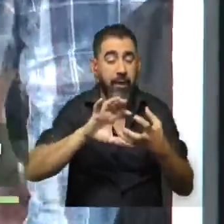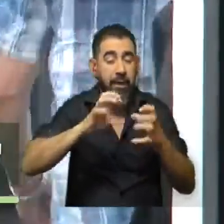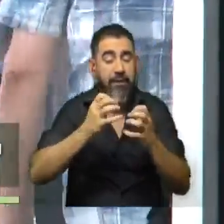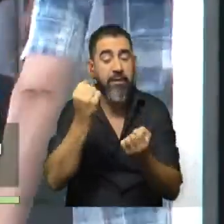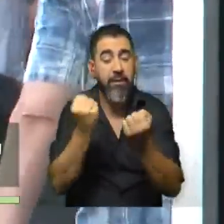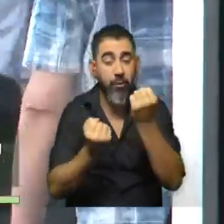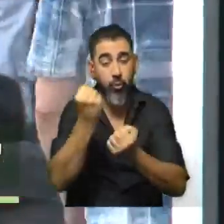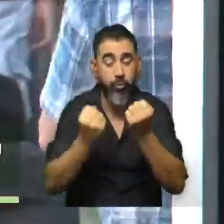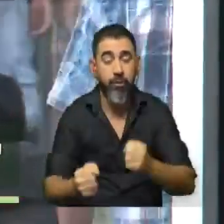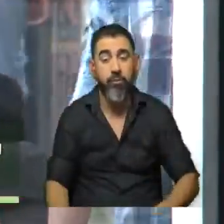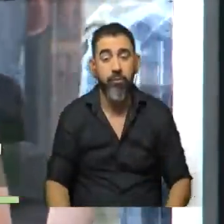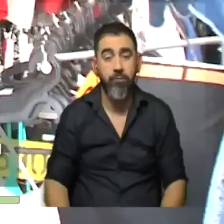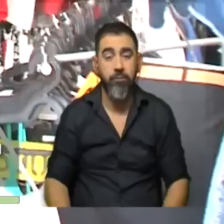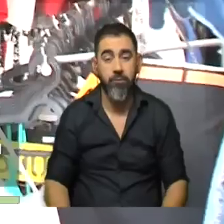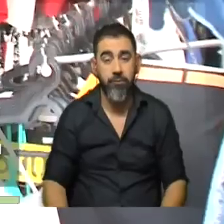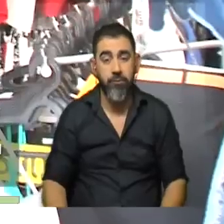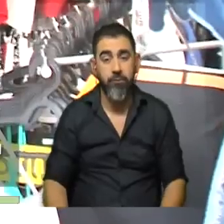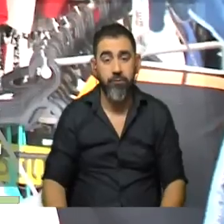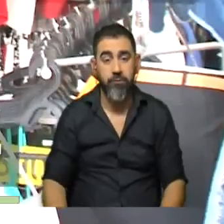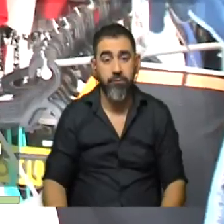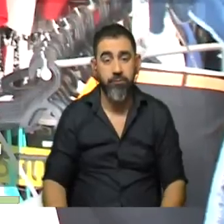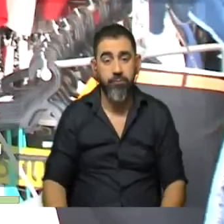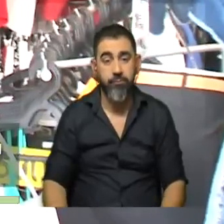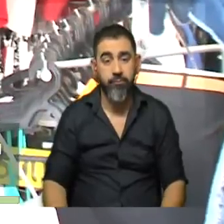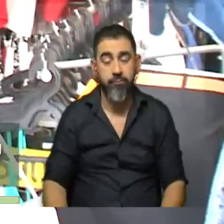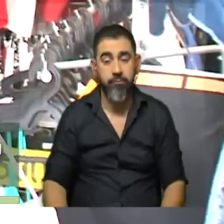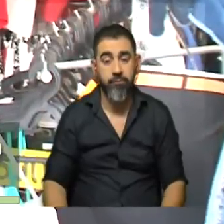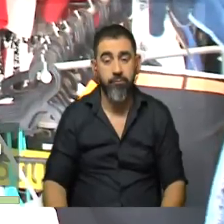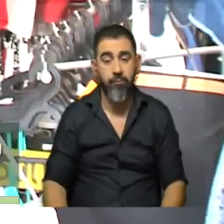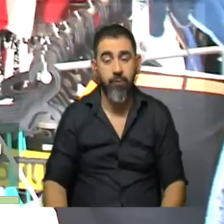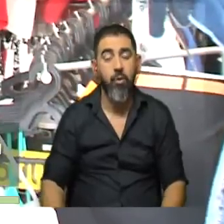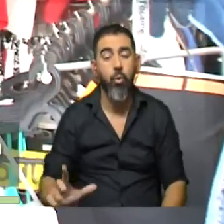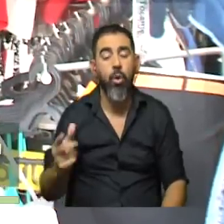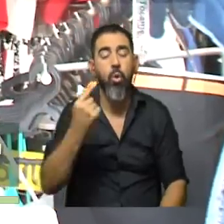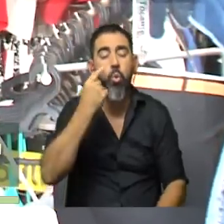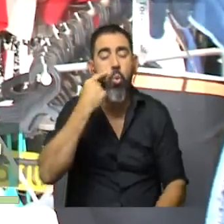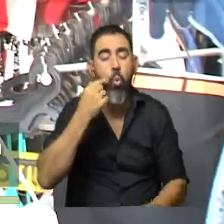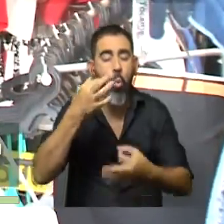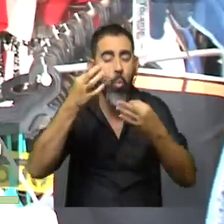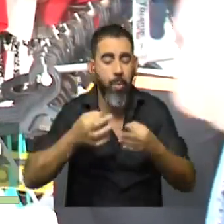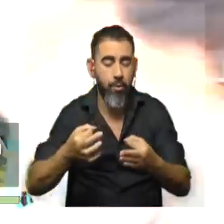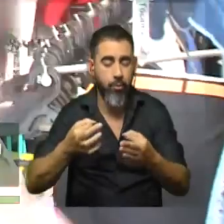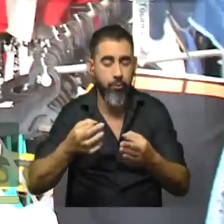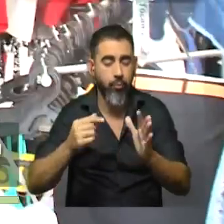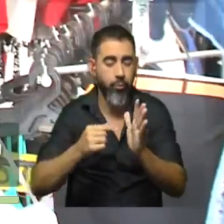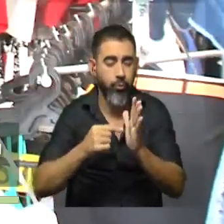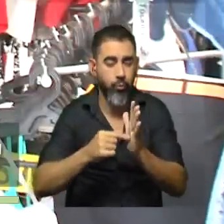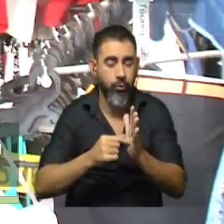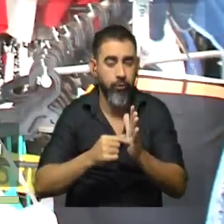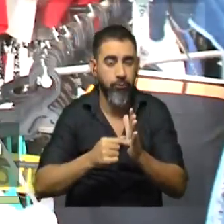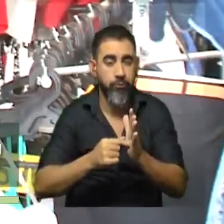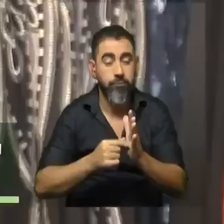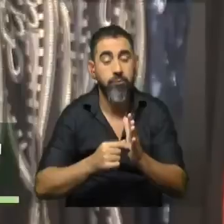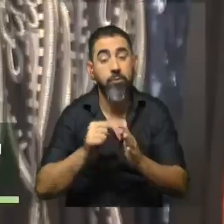económica? Eh, no, no tenemos, este, no tenemos un número, este, cerrado, eso en